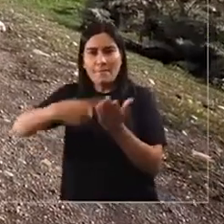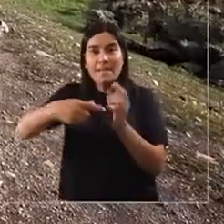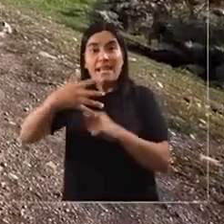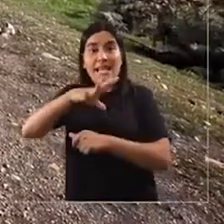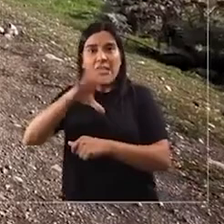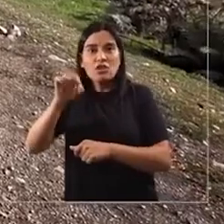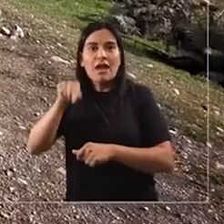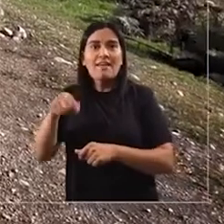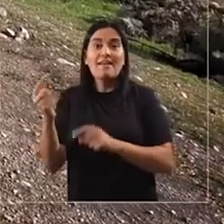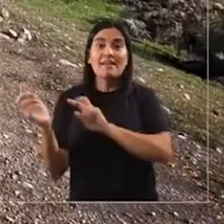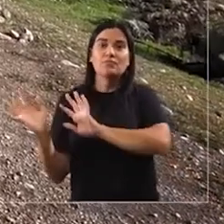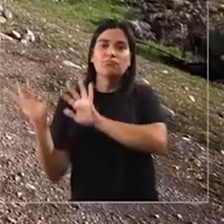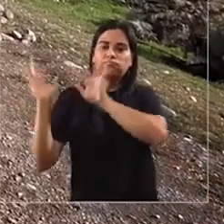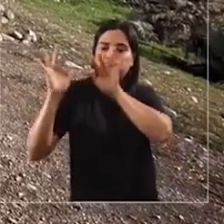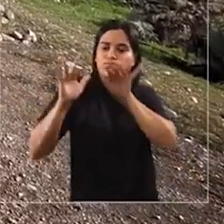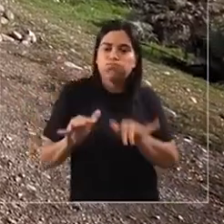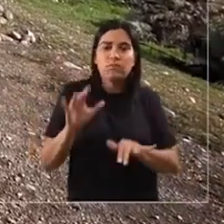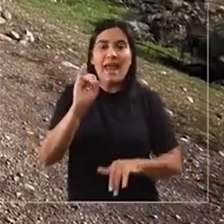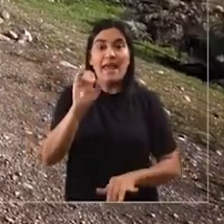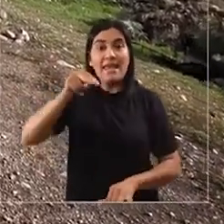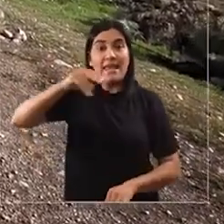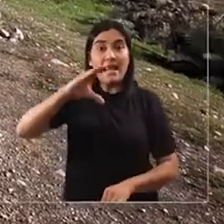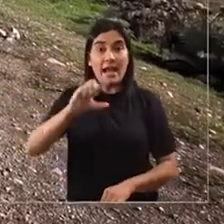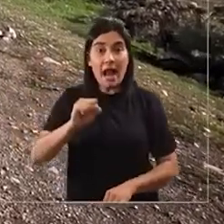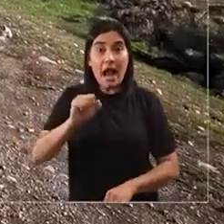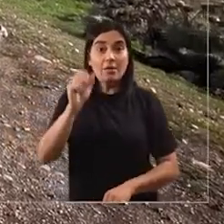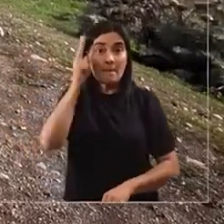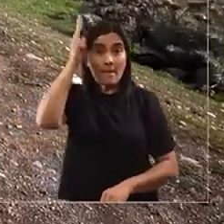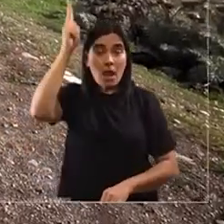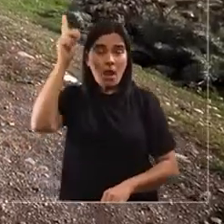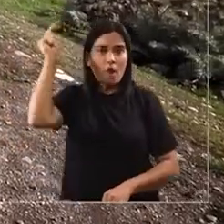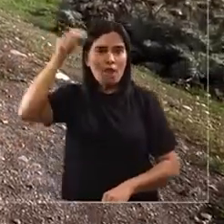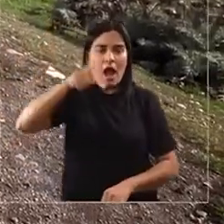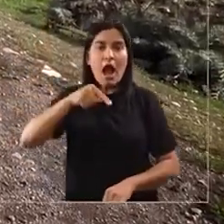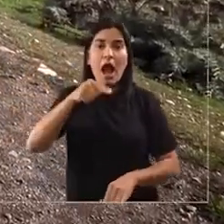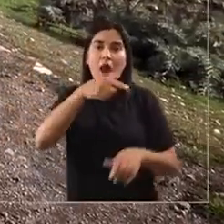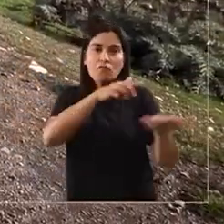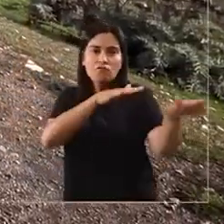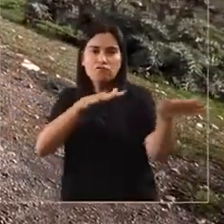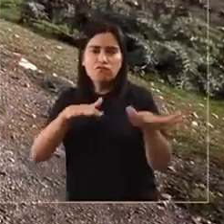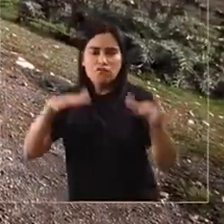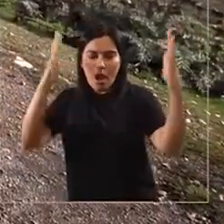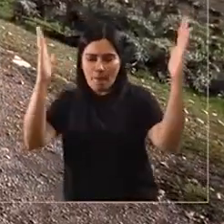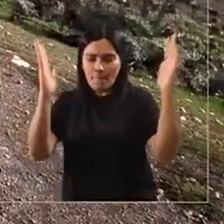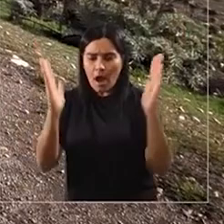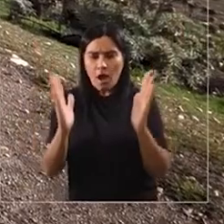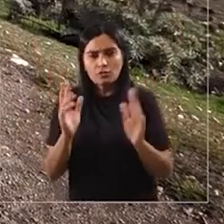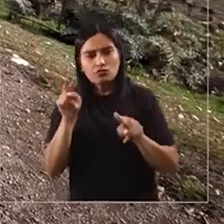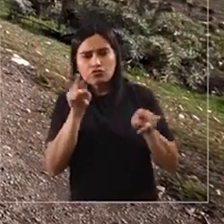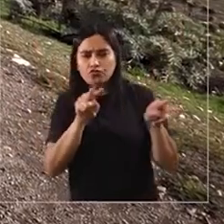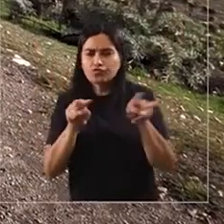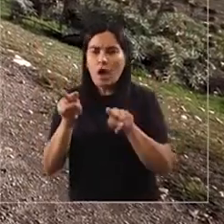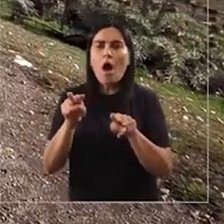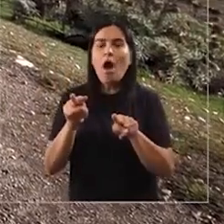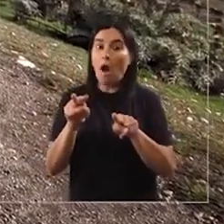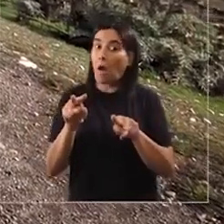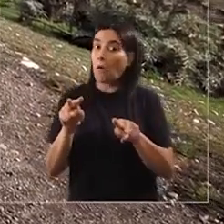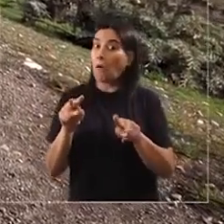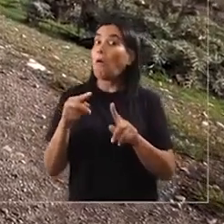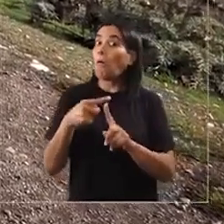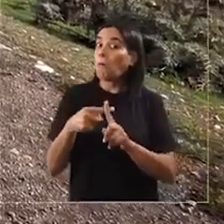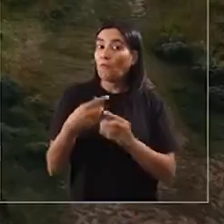del Mapocho, acá los locales vieron que el valle tenía un potencial, pero no estaba trabajado agrícolamente.